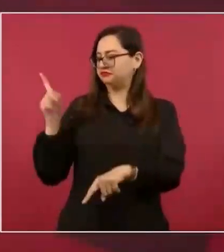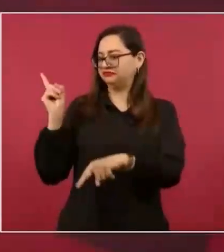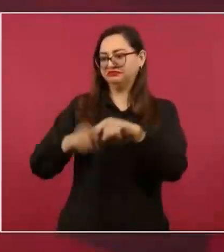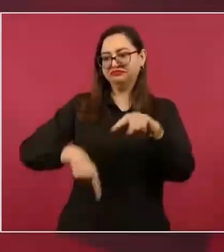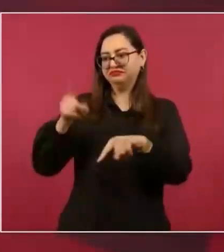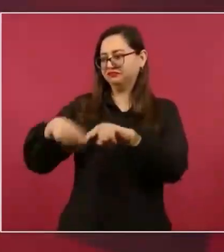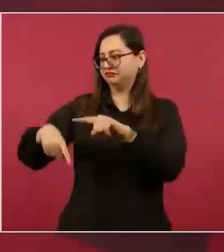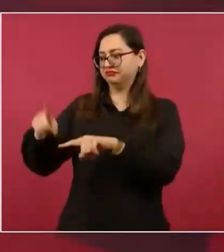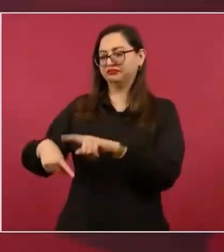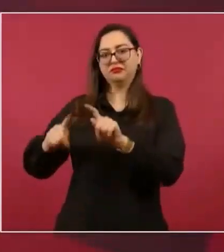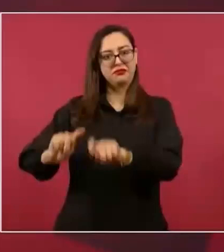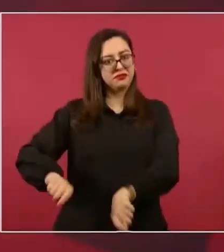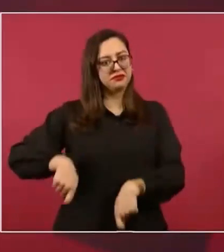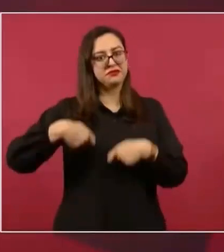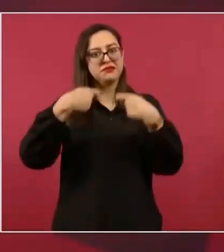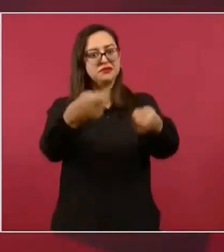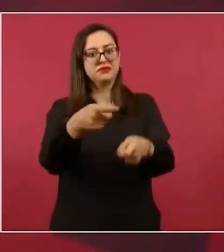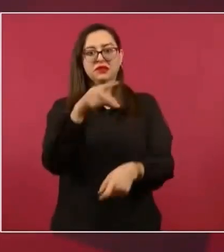de asesor